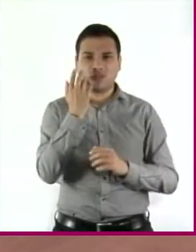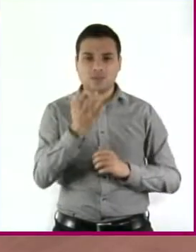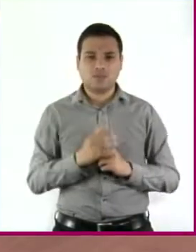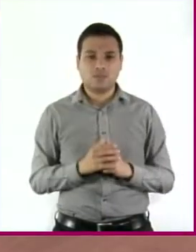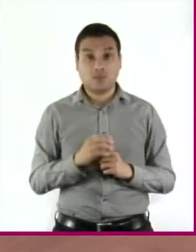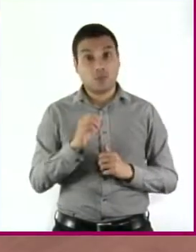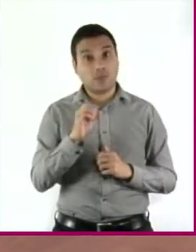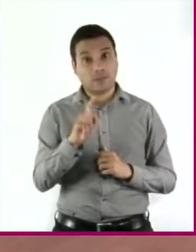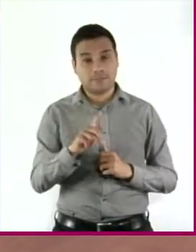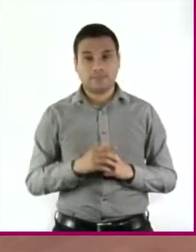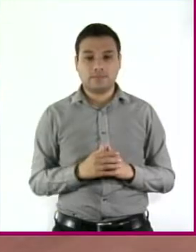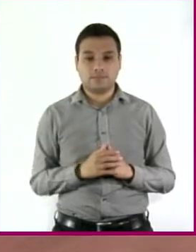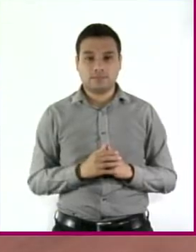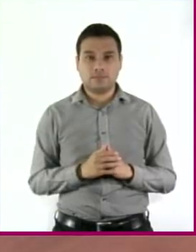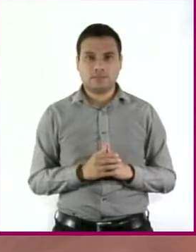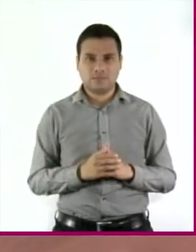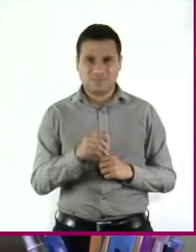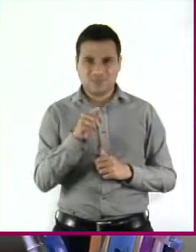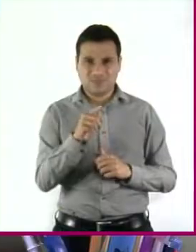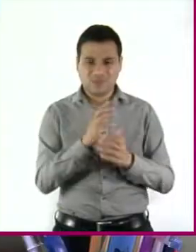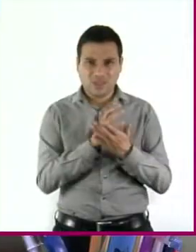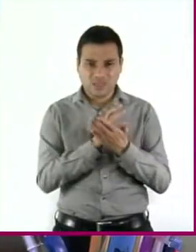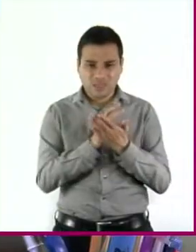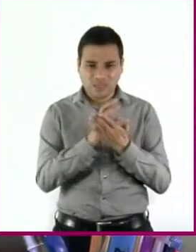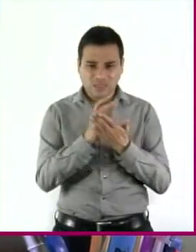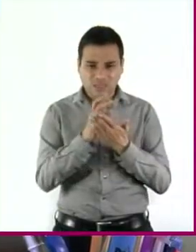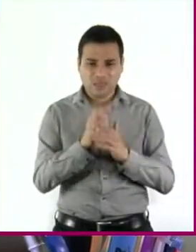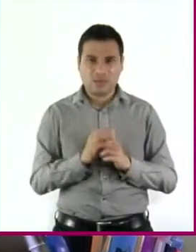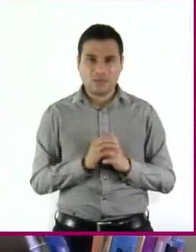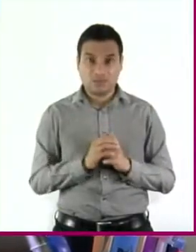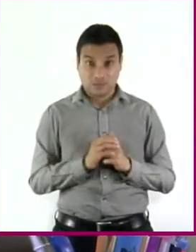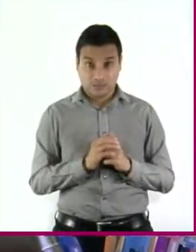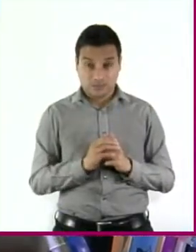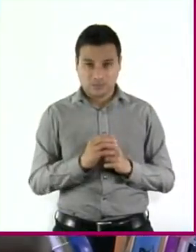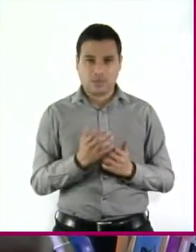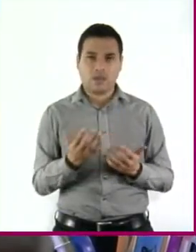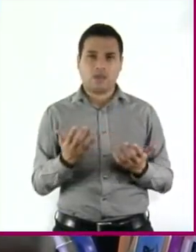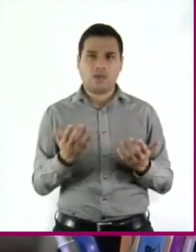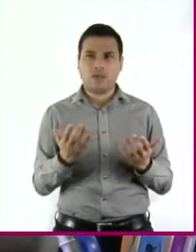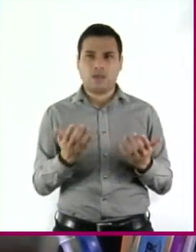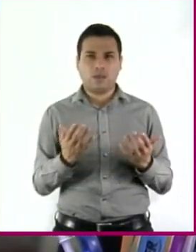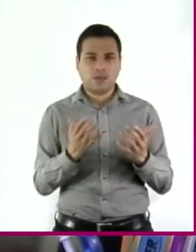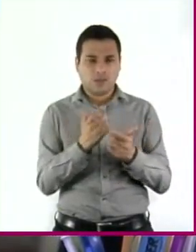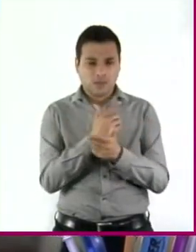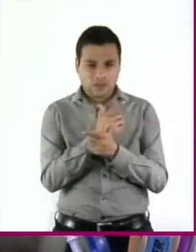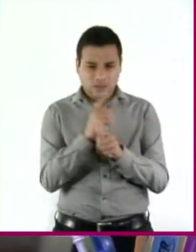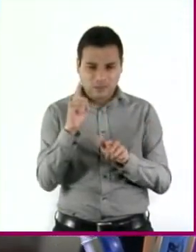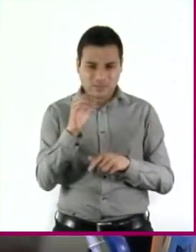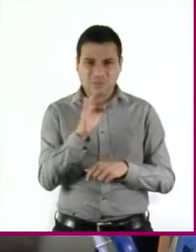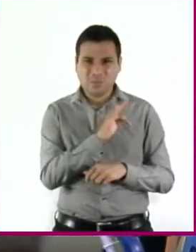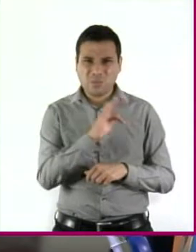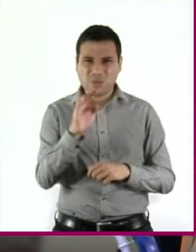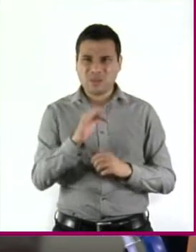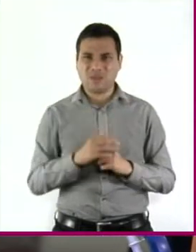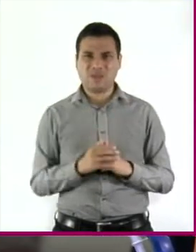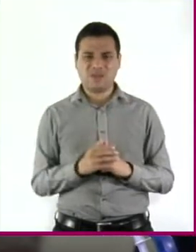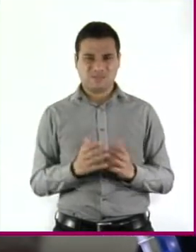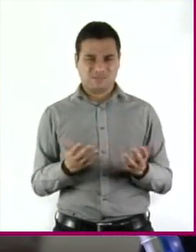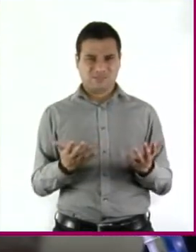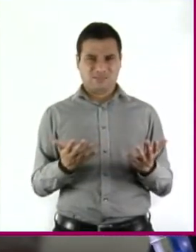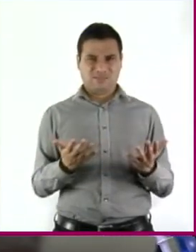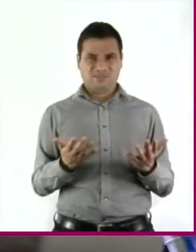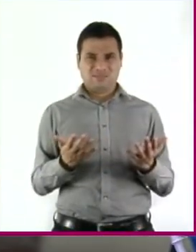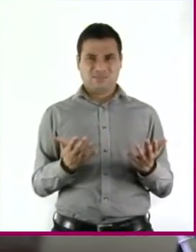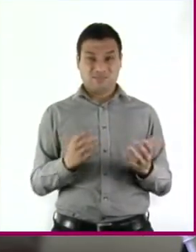Bueno. ¿No crees que estás exagerando un poquito? ¿De verdad lo crees? Ahora resulta que no somos de verdad libres y que siempre debemos rendirle cuentas a una autoridad.